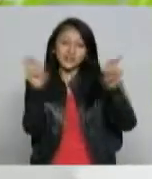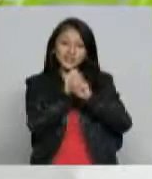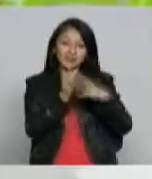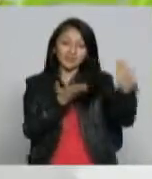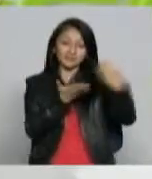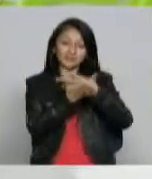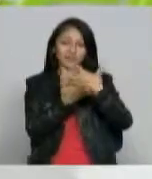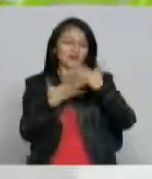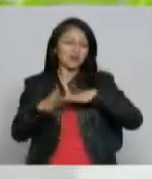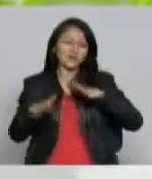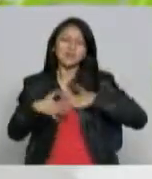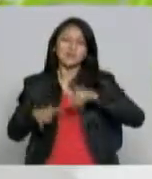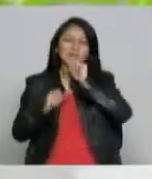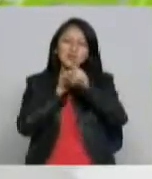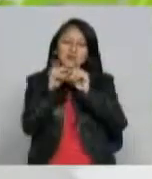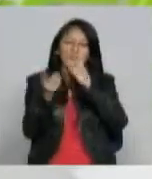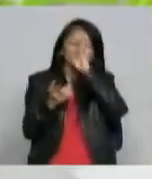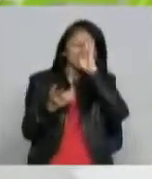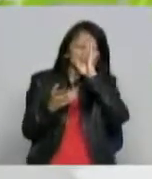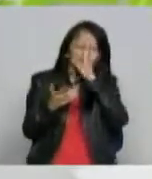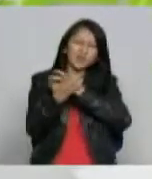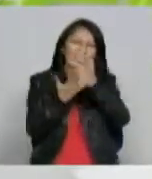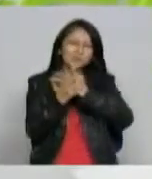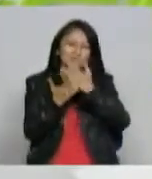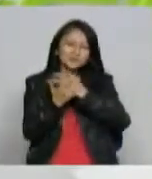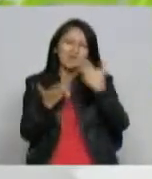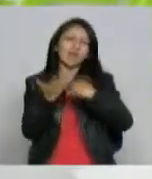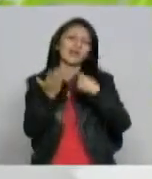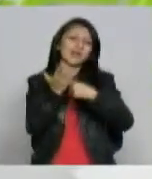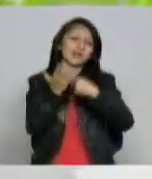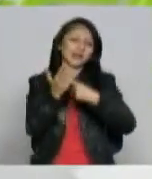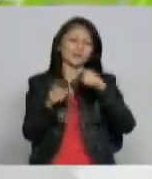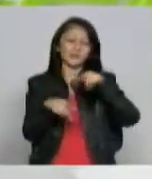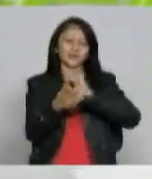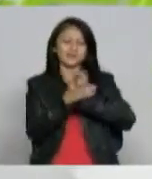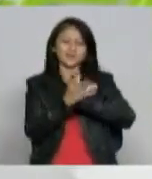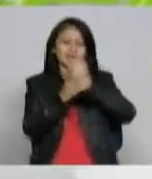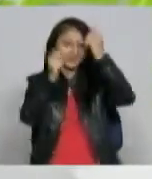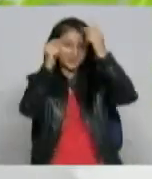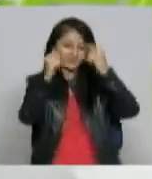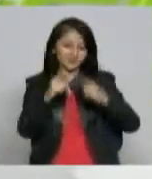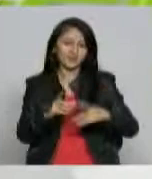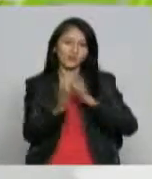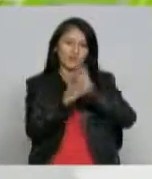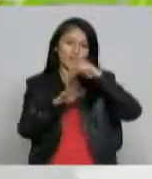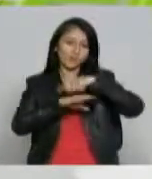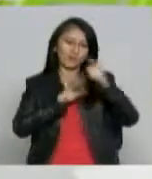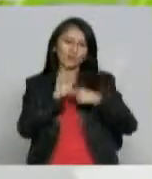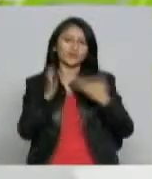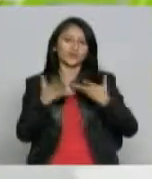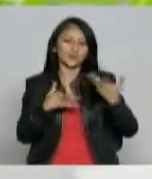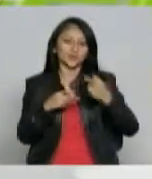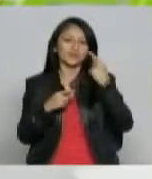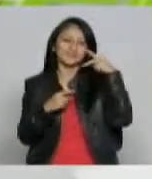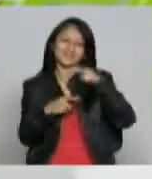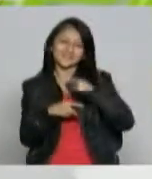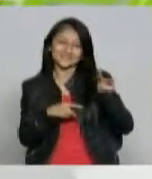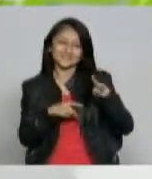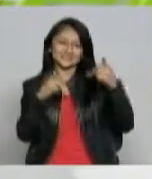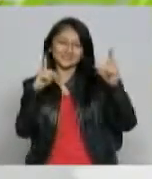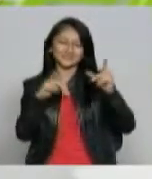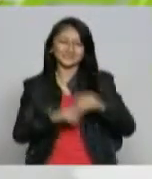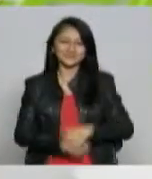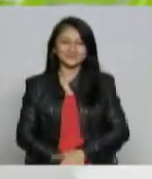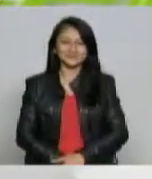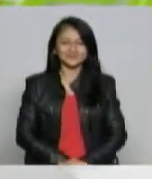comentarios peticiones quejas o reclamos de la programación que hace parte de la parrilla de este canal a nuestros correos electrónicos que aparecen